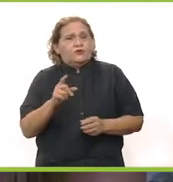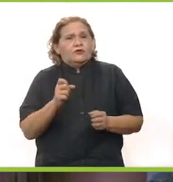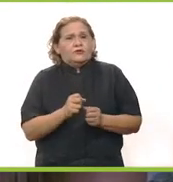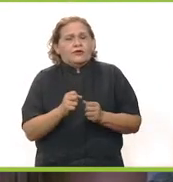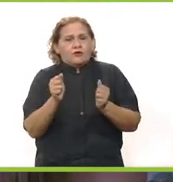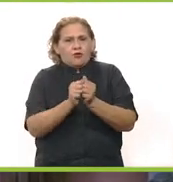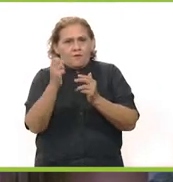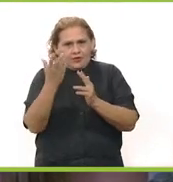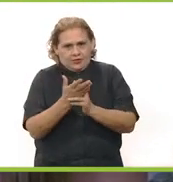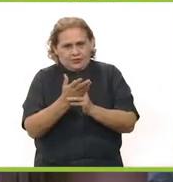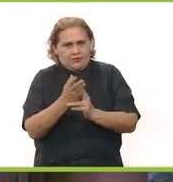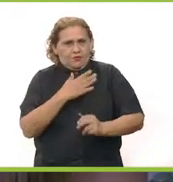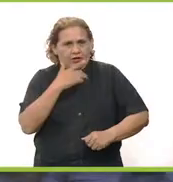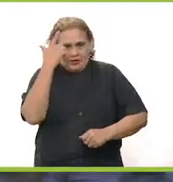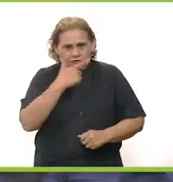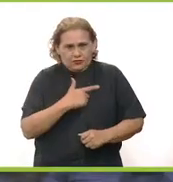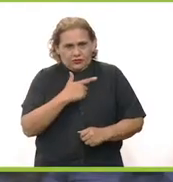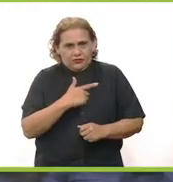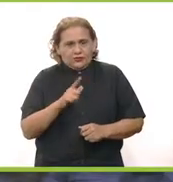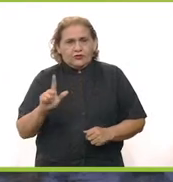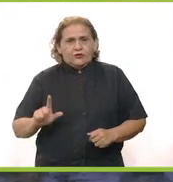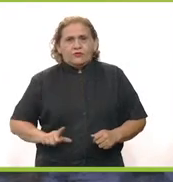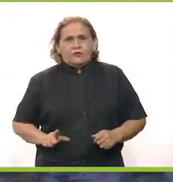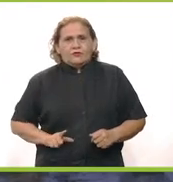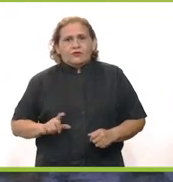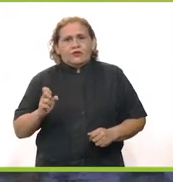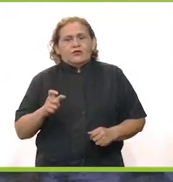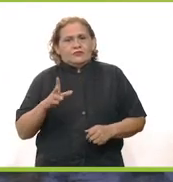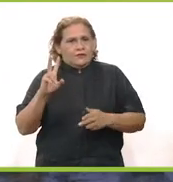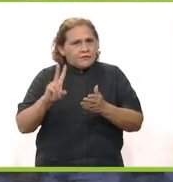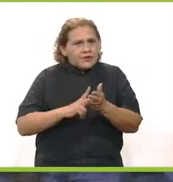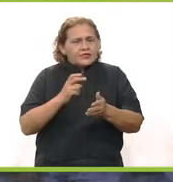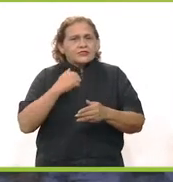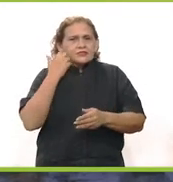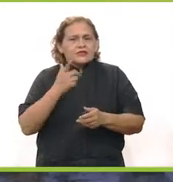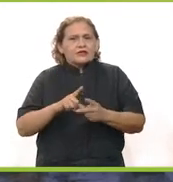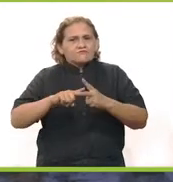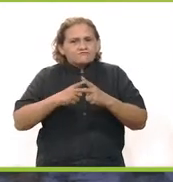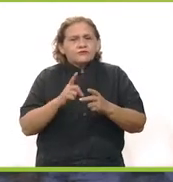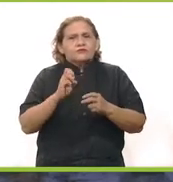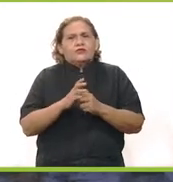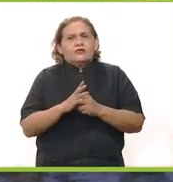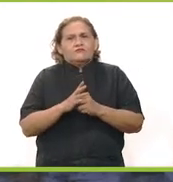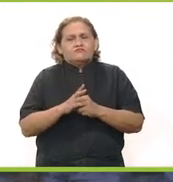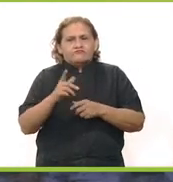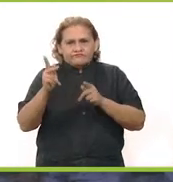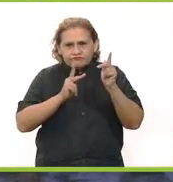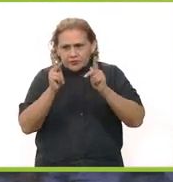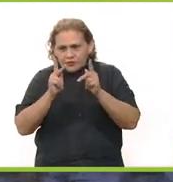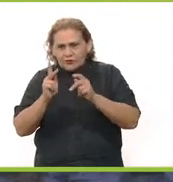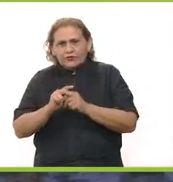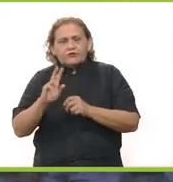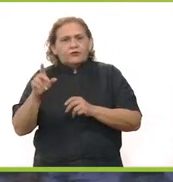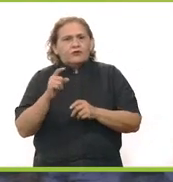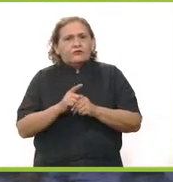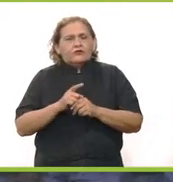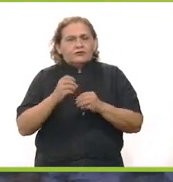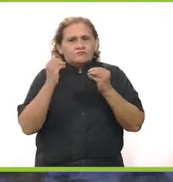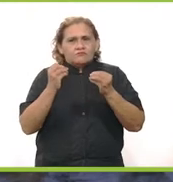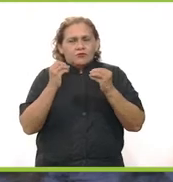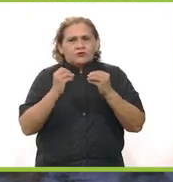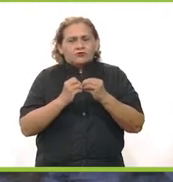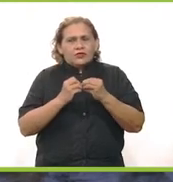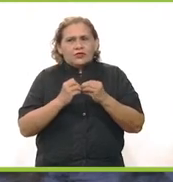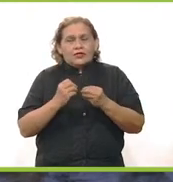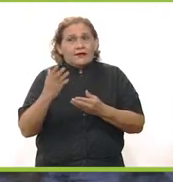auditorio, muy contento poder acompañarles. Muy buenas noches, gobernador, esta ocasión quisiera iniciar platicando de los